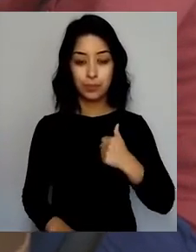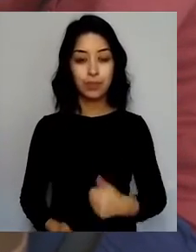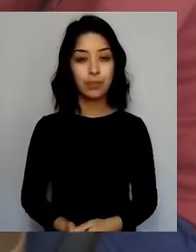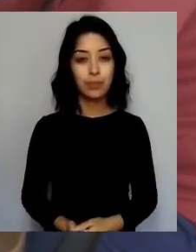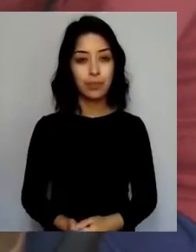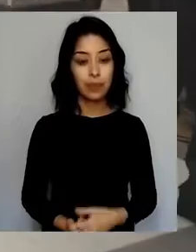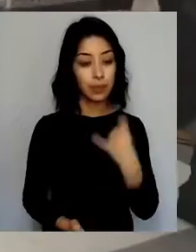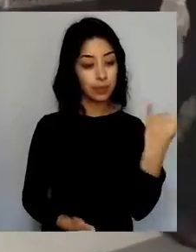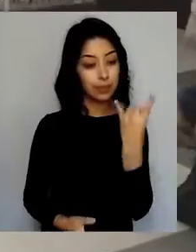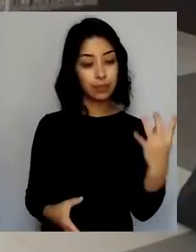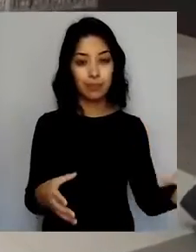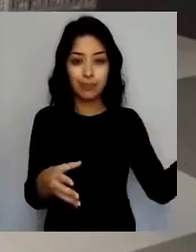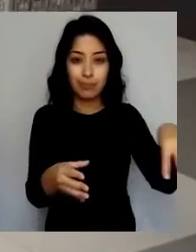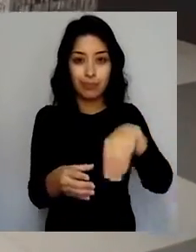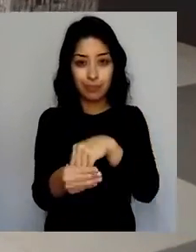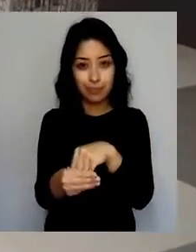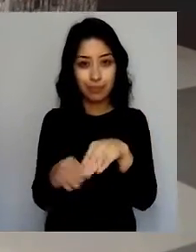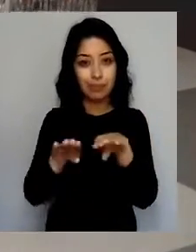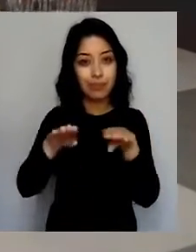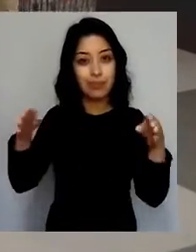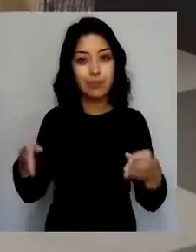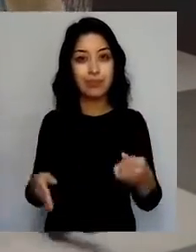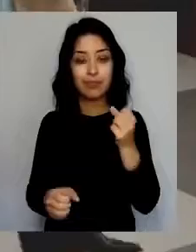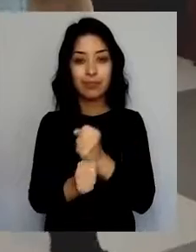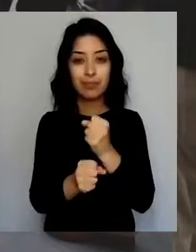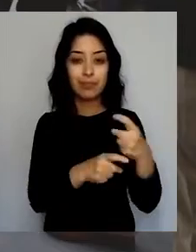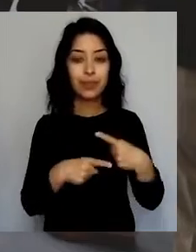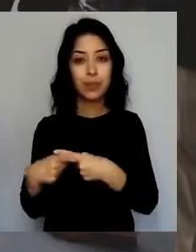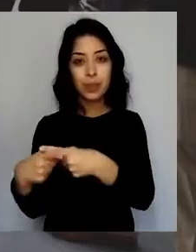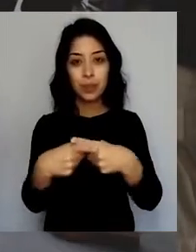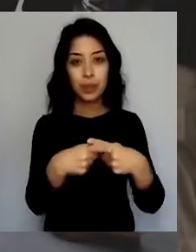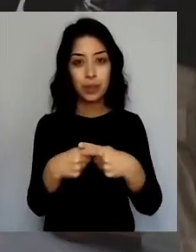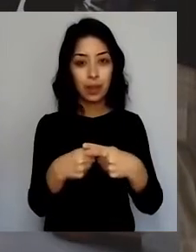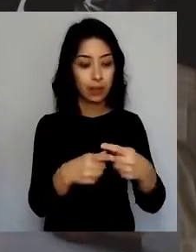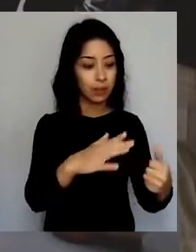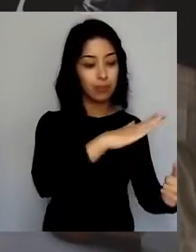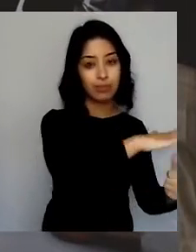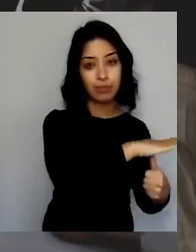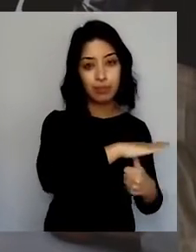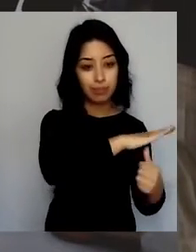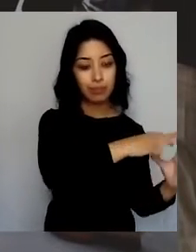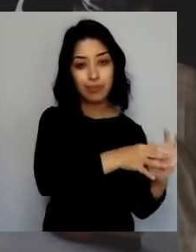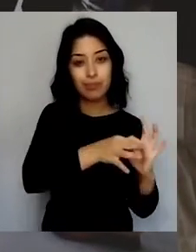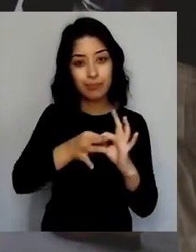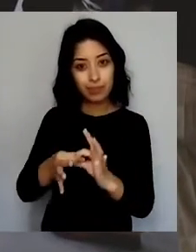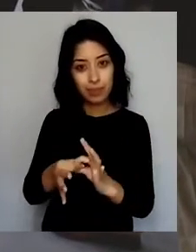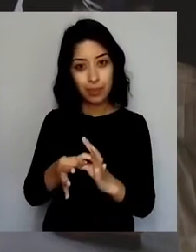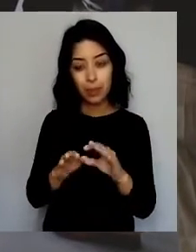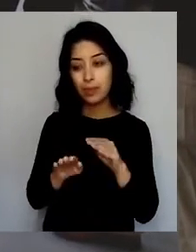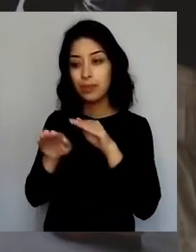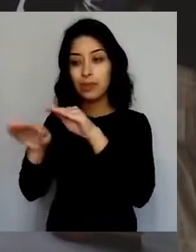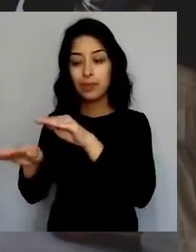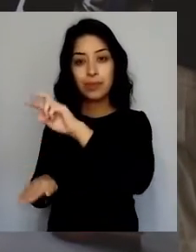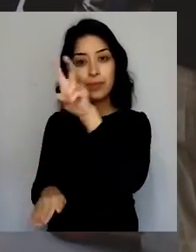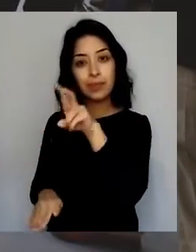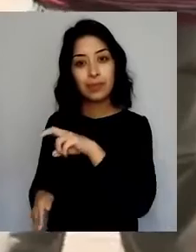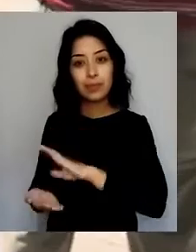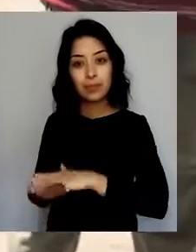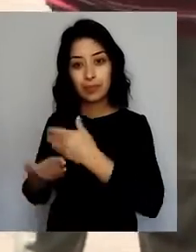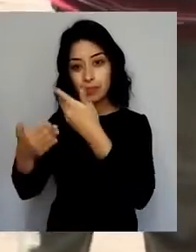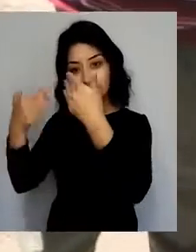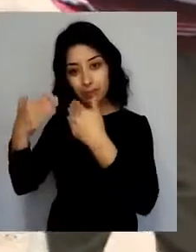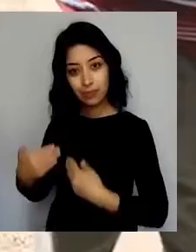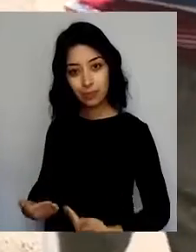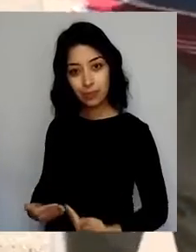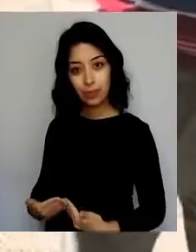donde en colaboración con autoridades regionales, están asesorando a los servicios de salud, buscando resguardar el bienestar de toda la